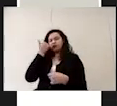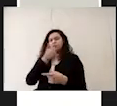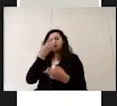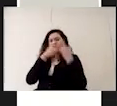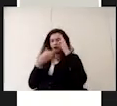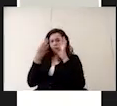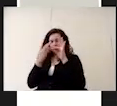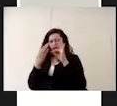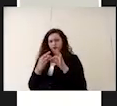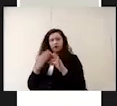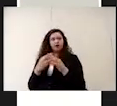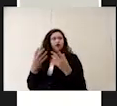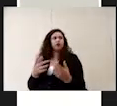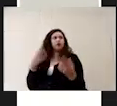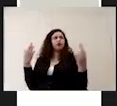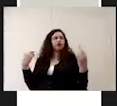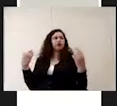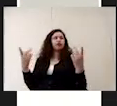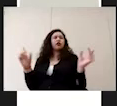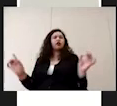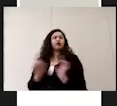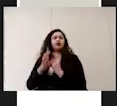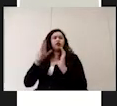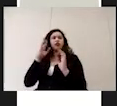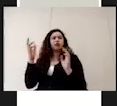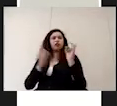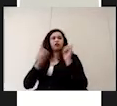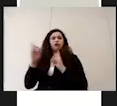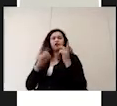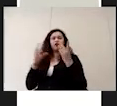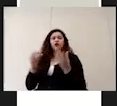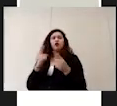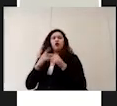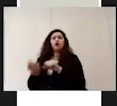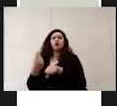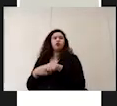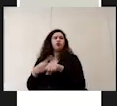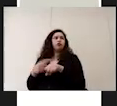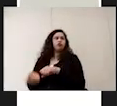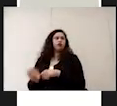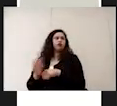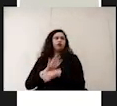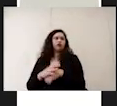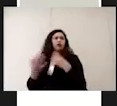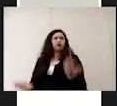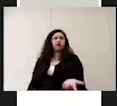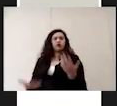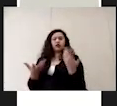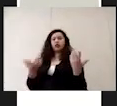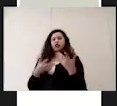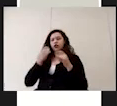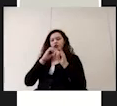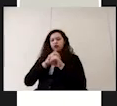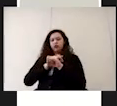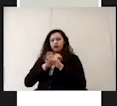puntual del estado de salud de los casos sospechosos o positivos de COVID 19 realizar un informe